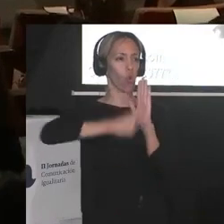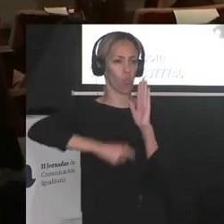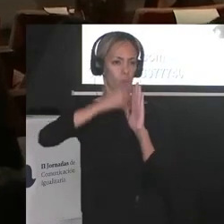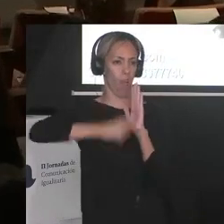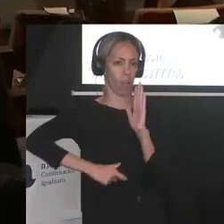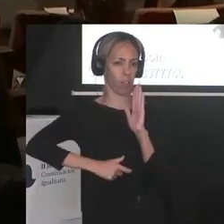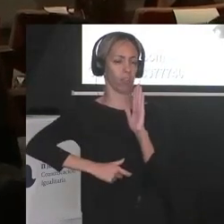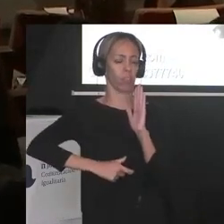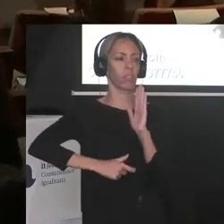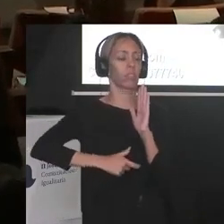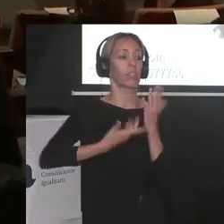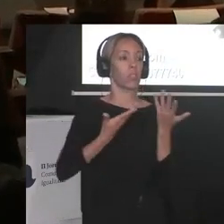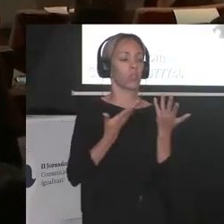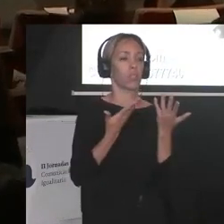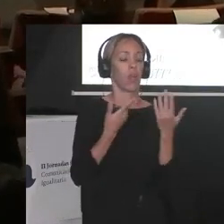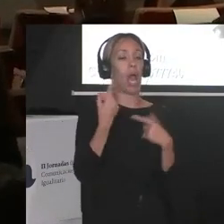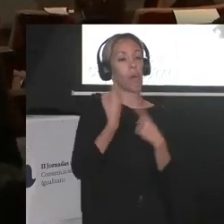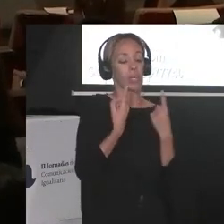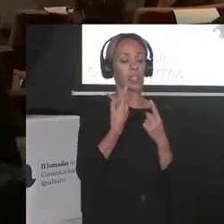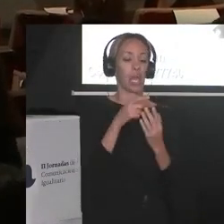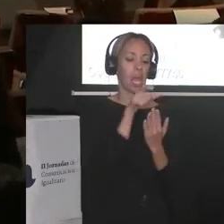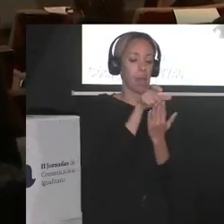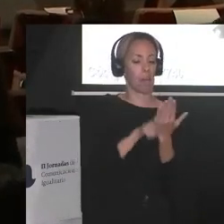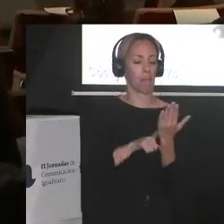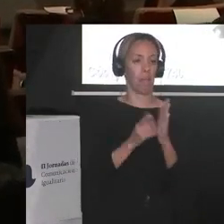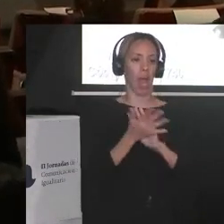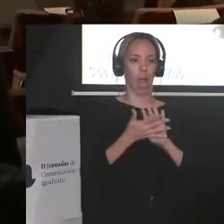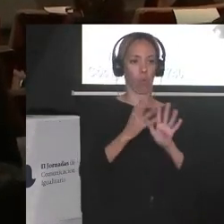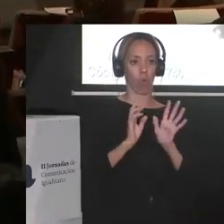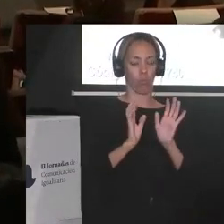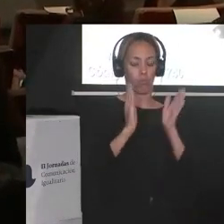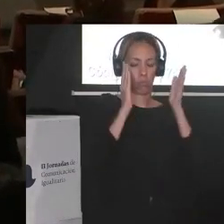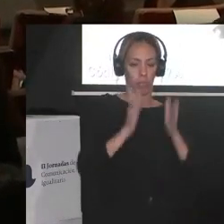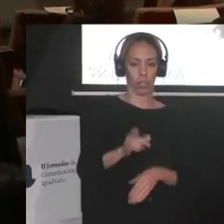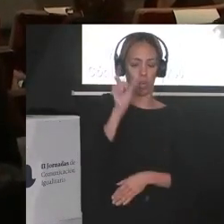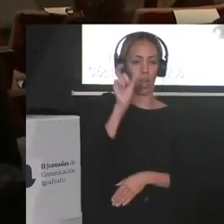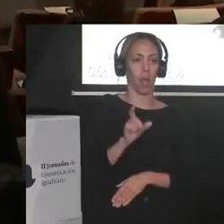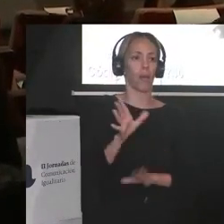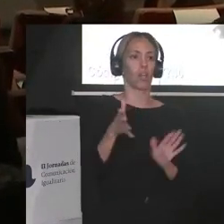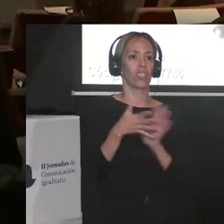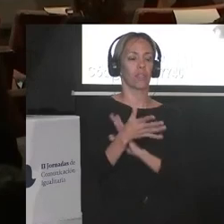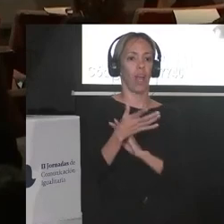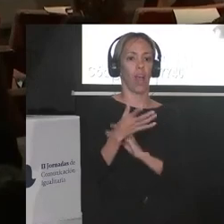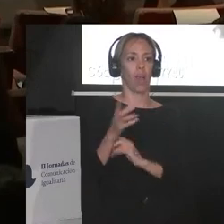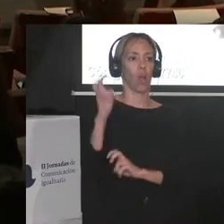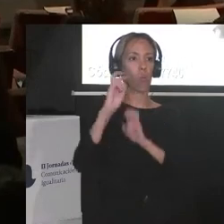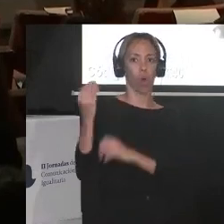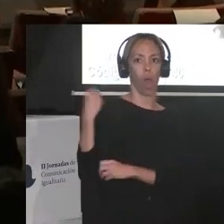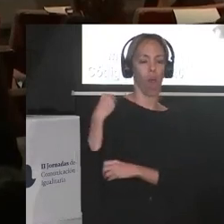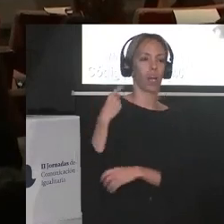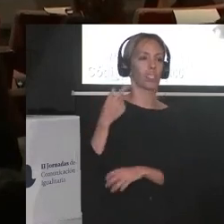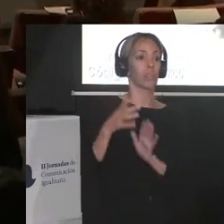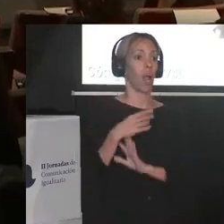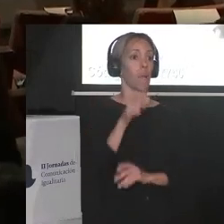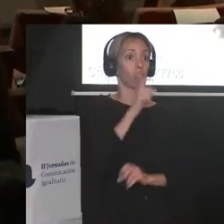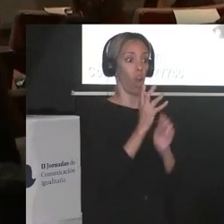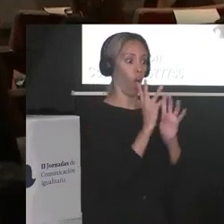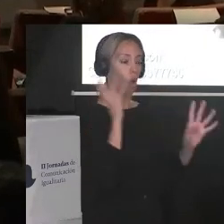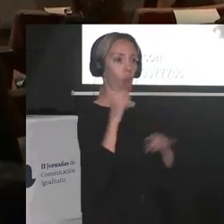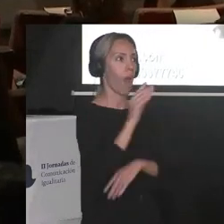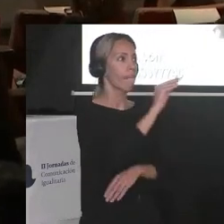bueno a veces le doy el espacio tampoco es que me busquen desesperadamente no hay una cola en la puerta para que les haga reportajes ni crónicas